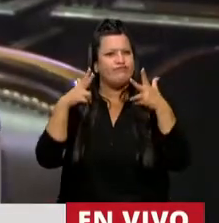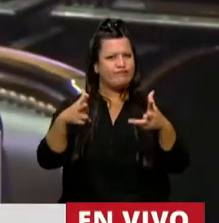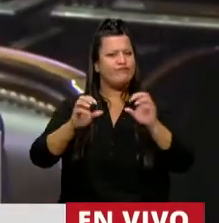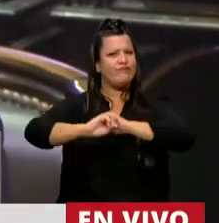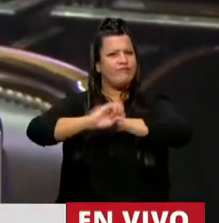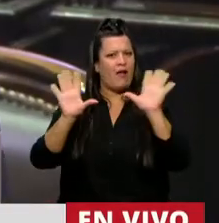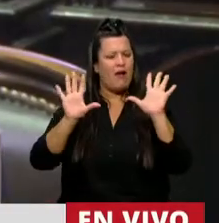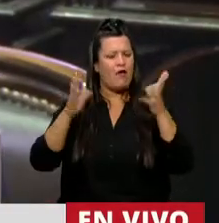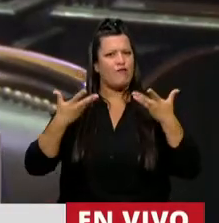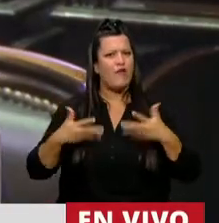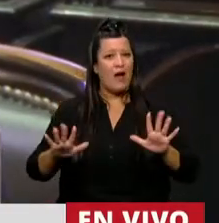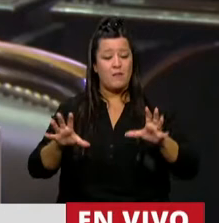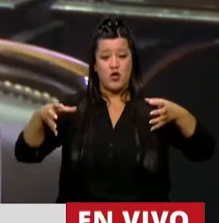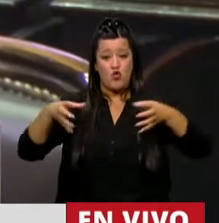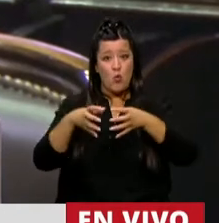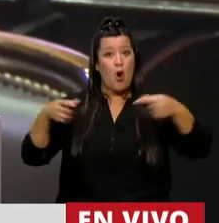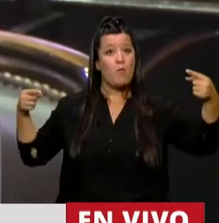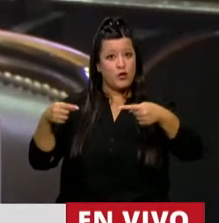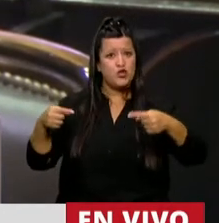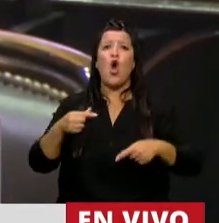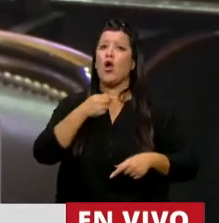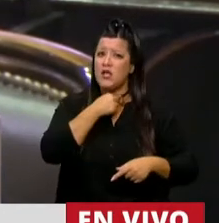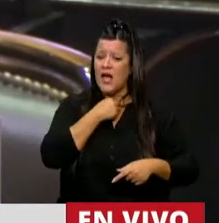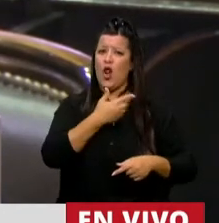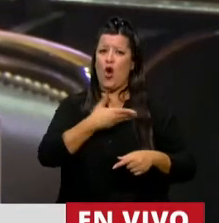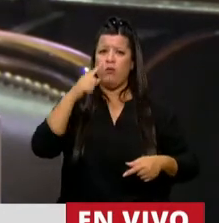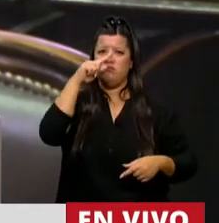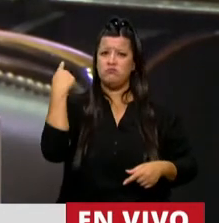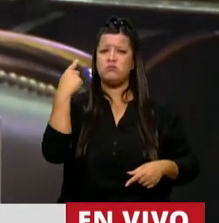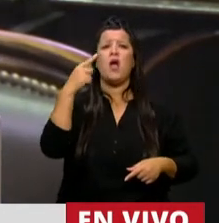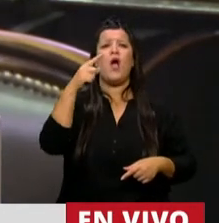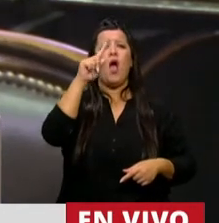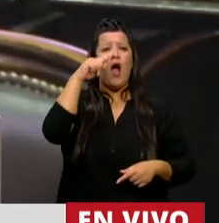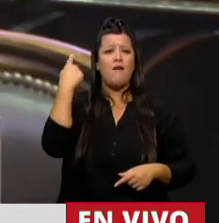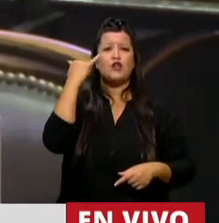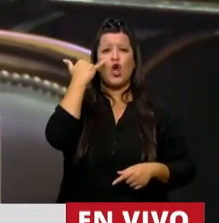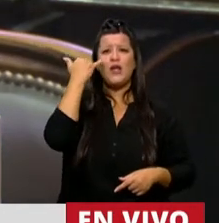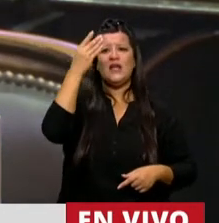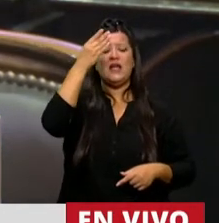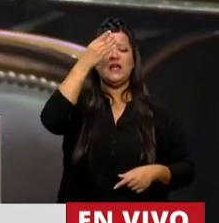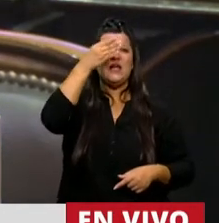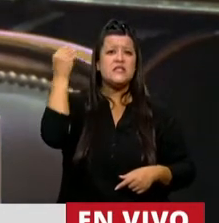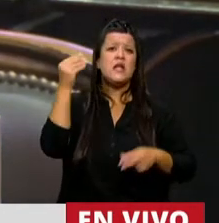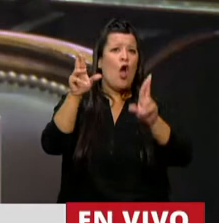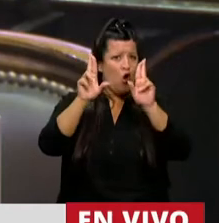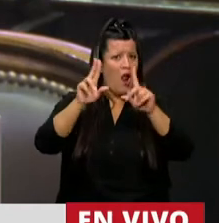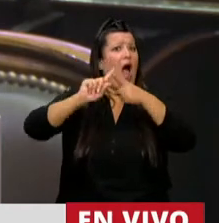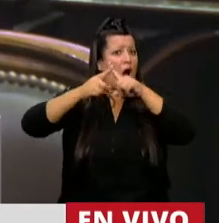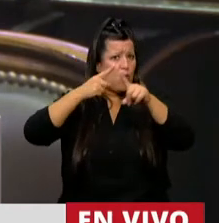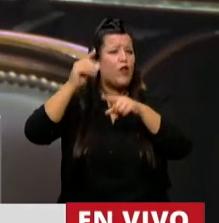oposición quiere que el gobierno de Alberto Fernández y Cristina Kirchner logre un acuerdo con el Fondo Monetario Internacional.